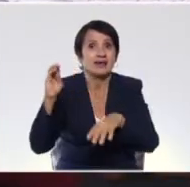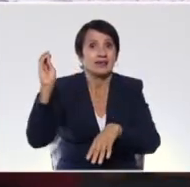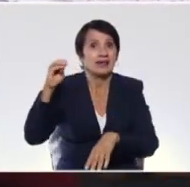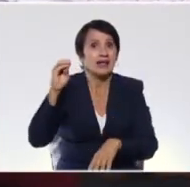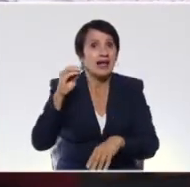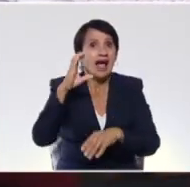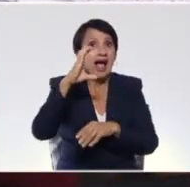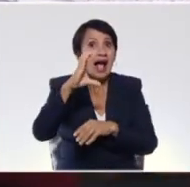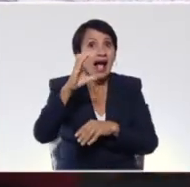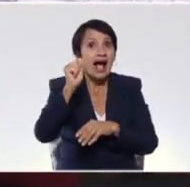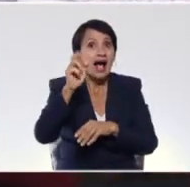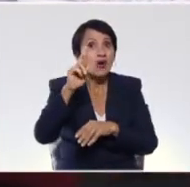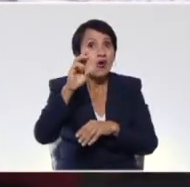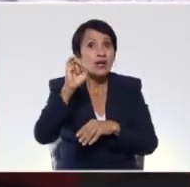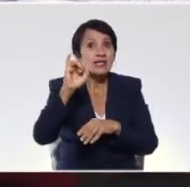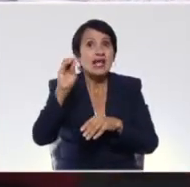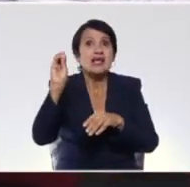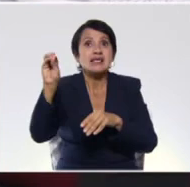Carolina.